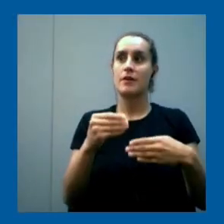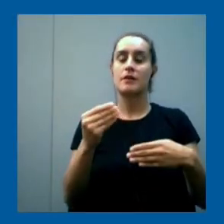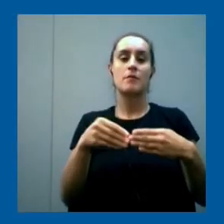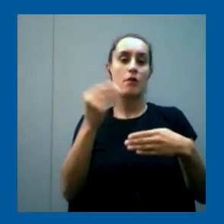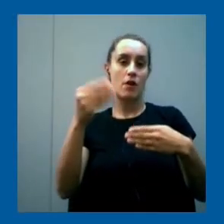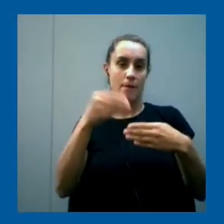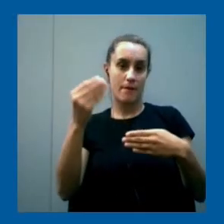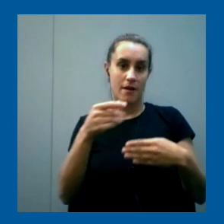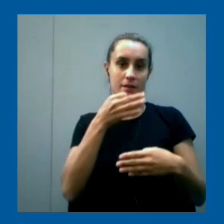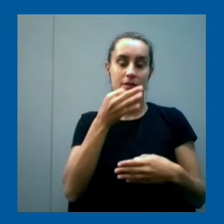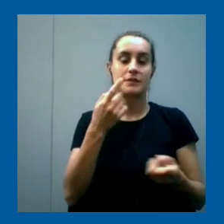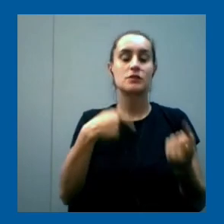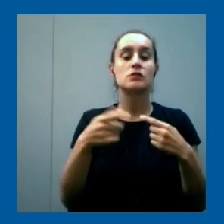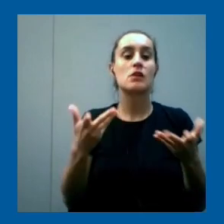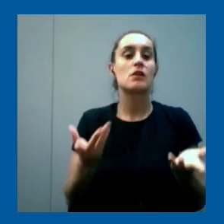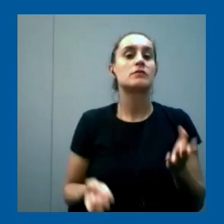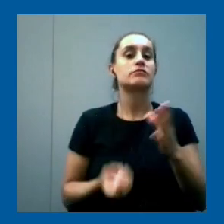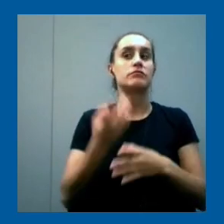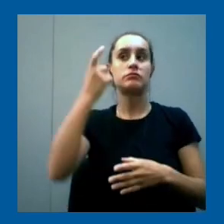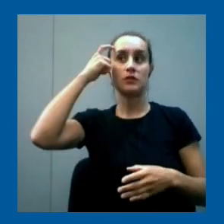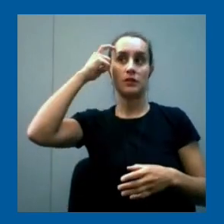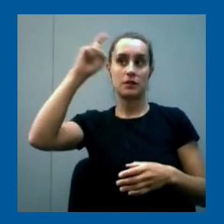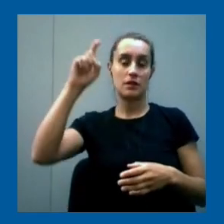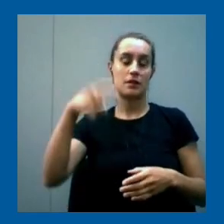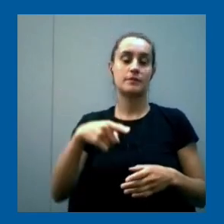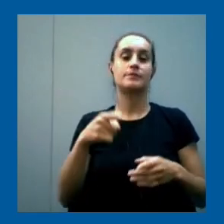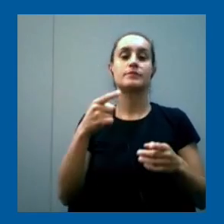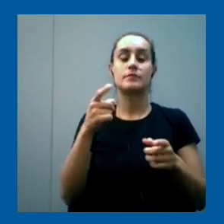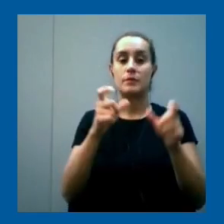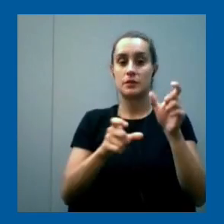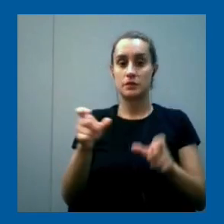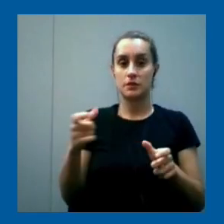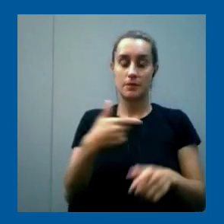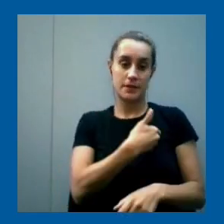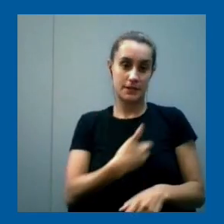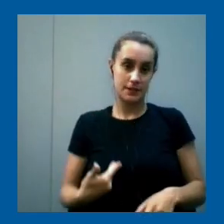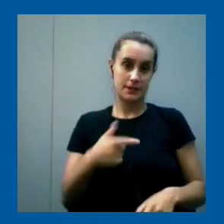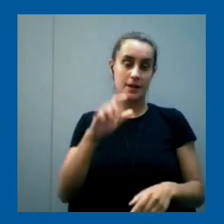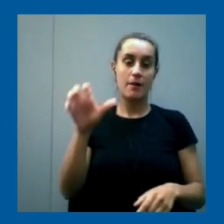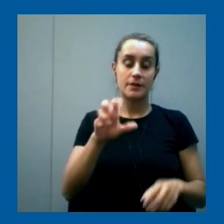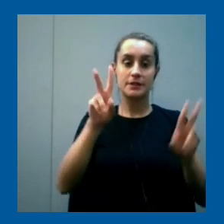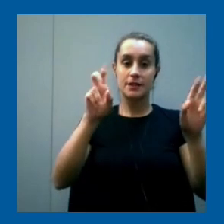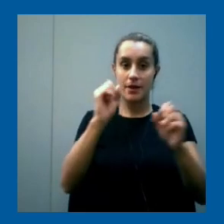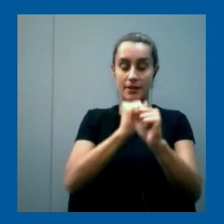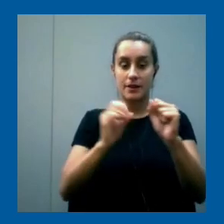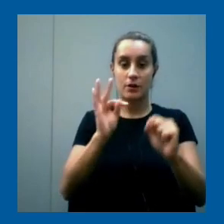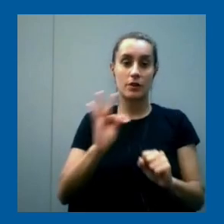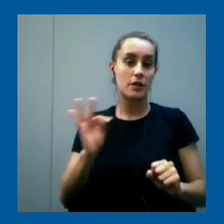iniciativa entre los referentes de las empresas de la Cámara de Tecnologías de la Información y Ceibal,